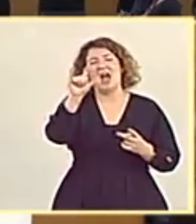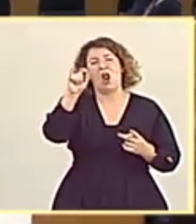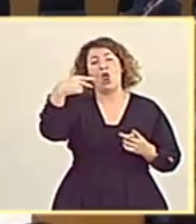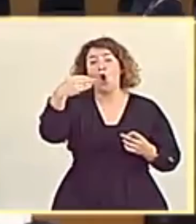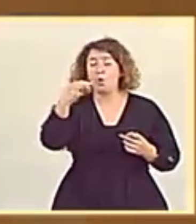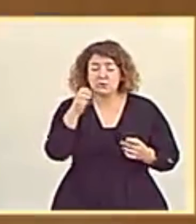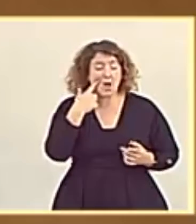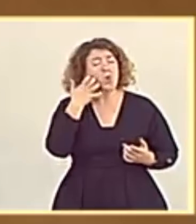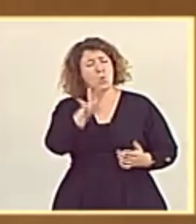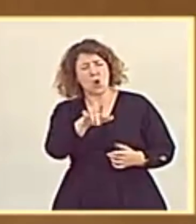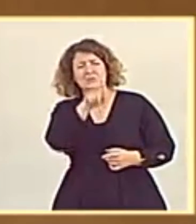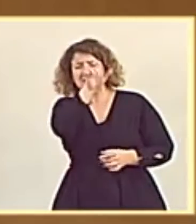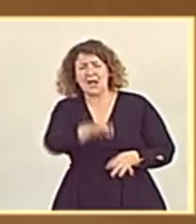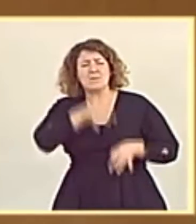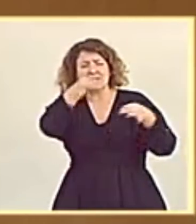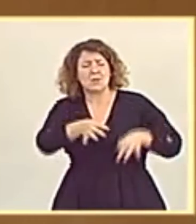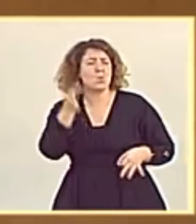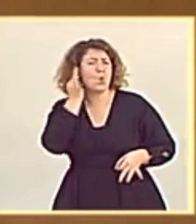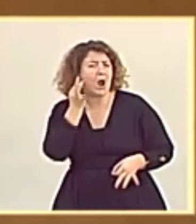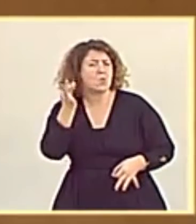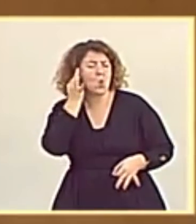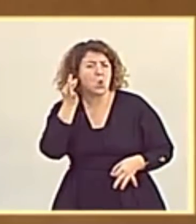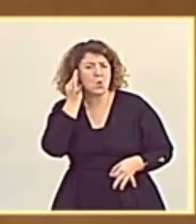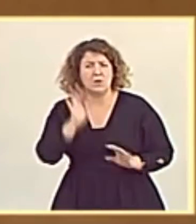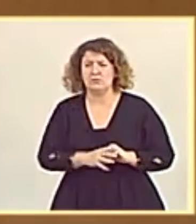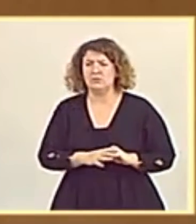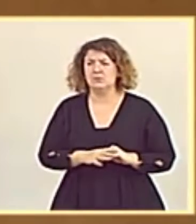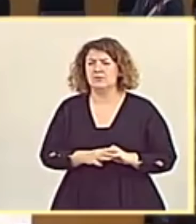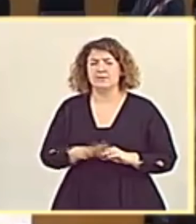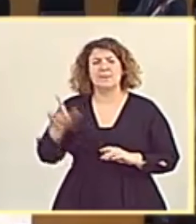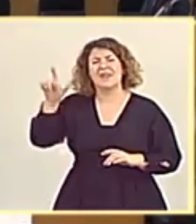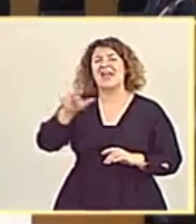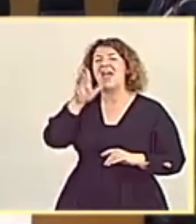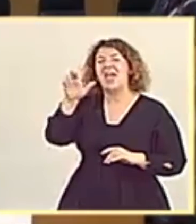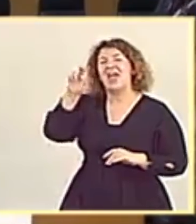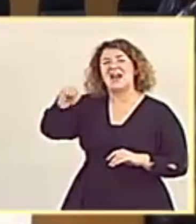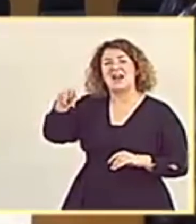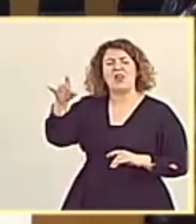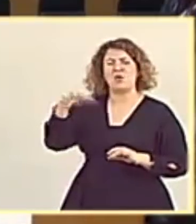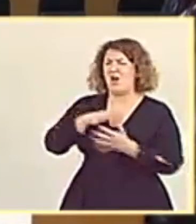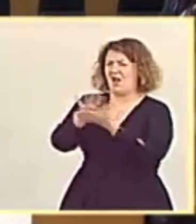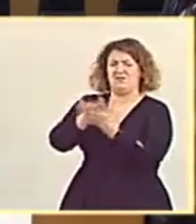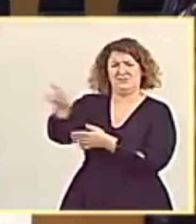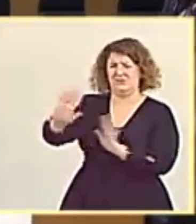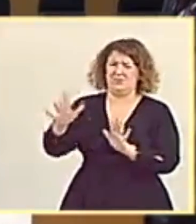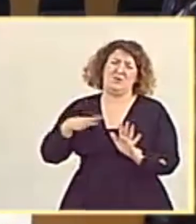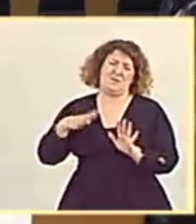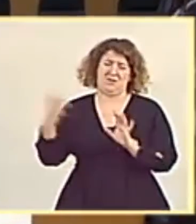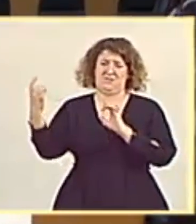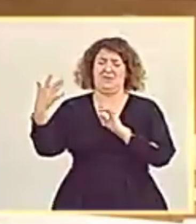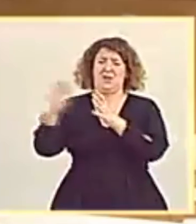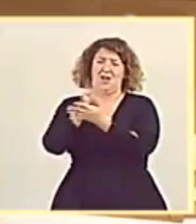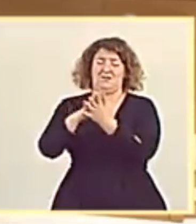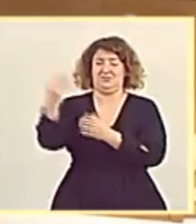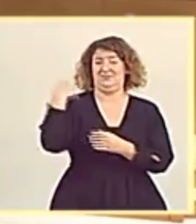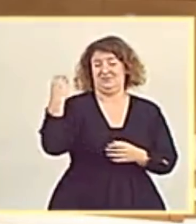mujeres cuando se critica. No estoy hablando con usted, señor Hernando. Señor Hernando es que está interactuando desde